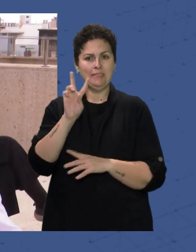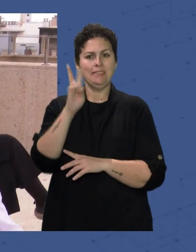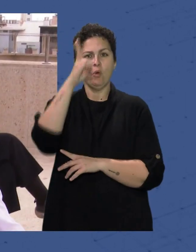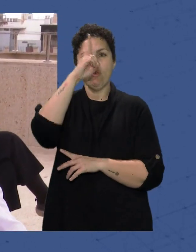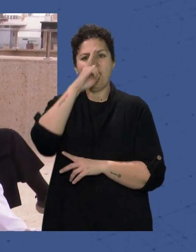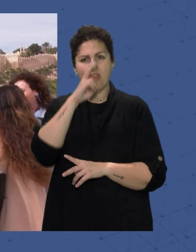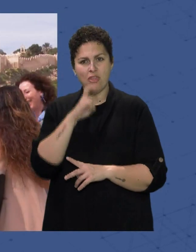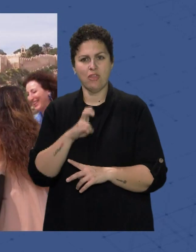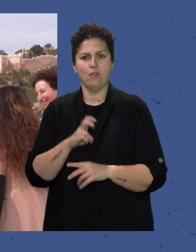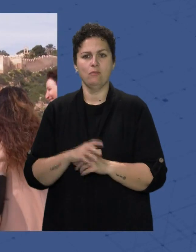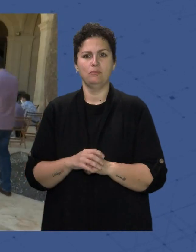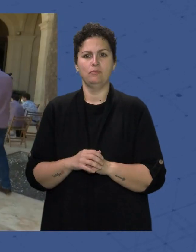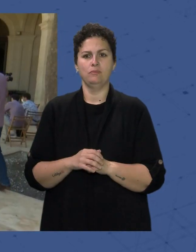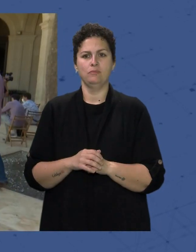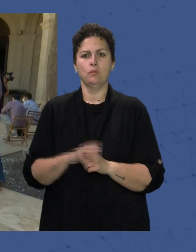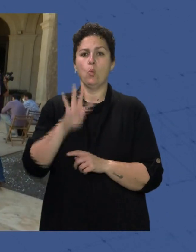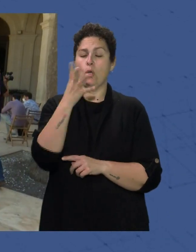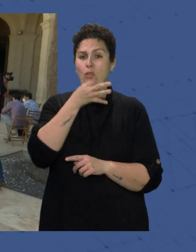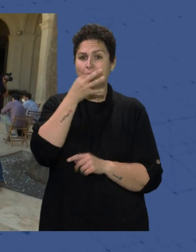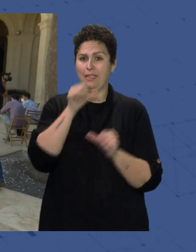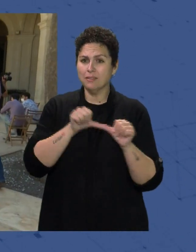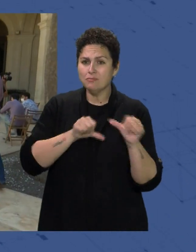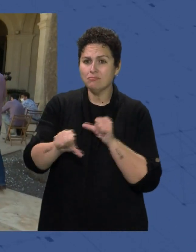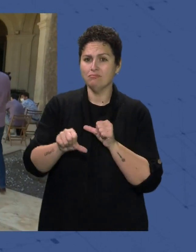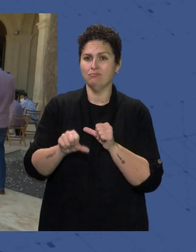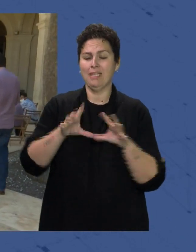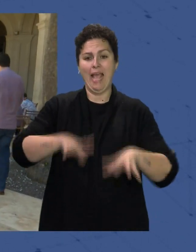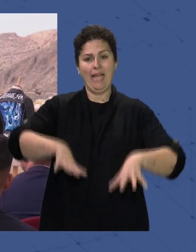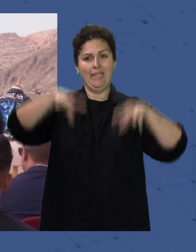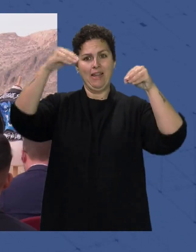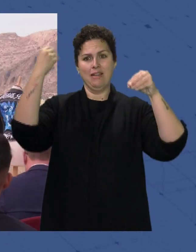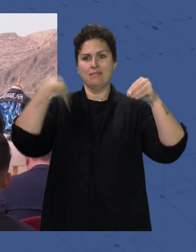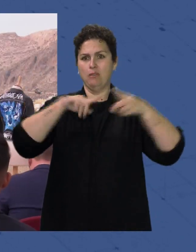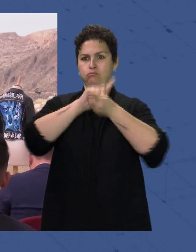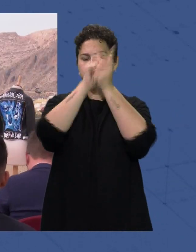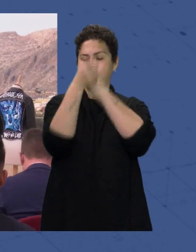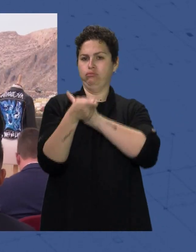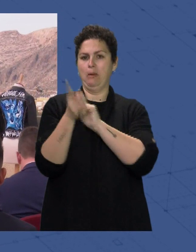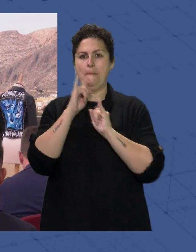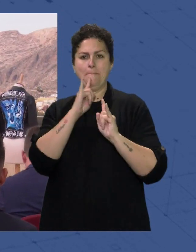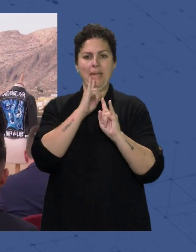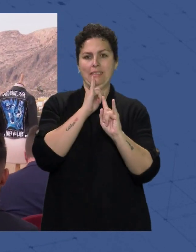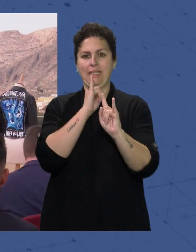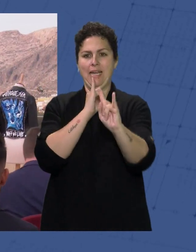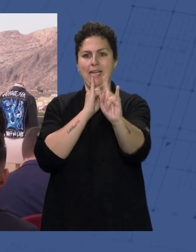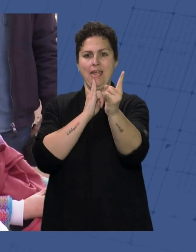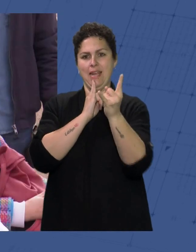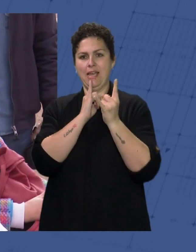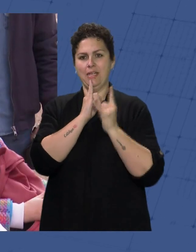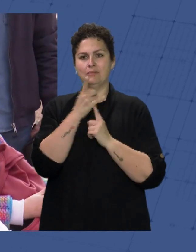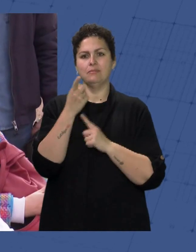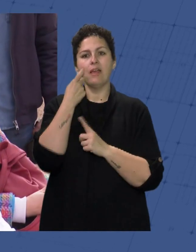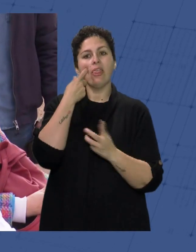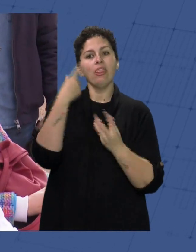Desde las 4 de la tarde El claustro De la catedral Pasará a ser Toda una pasarela Donde diseñadores Creadores